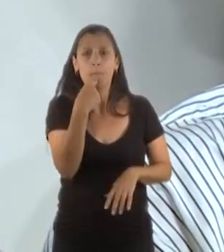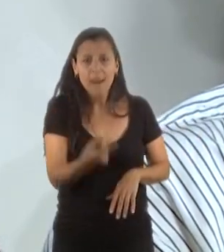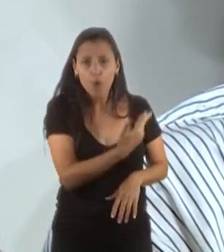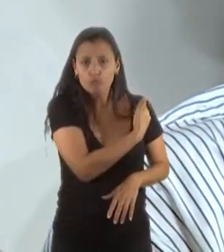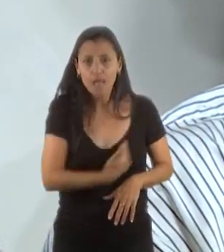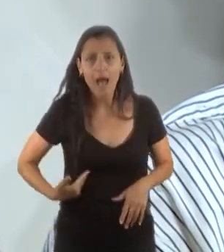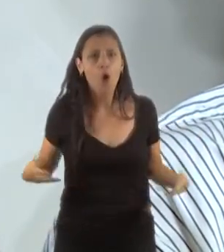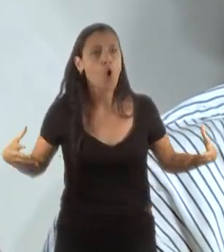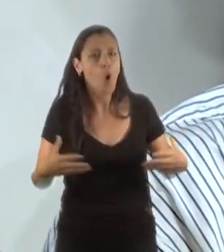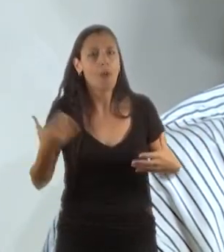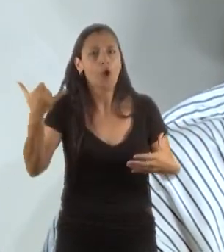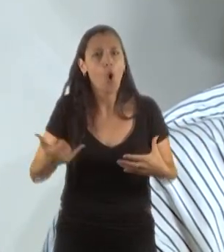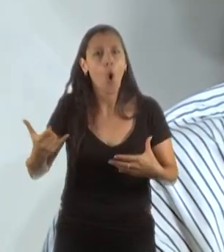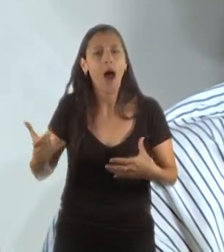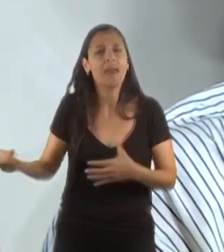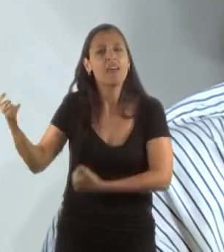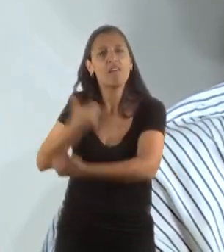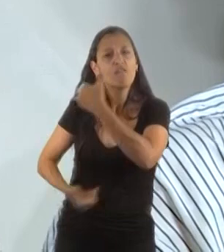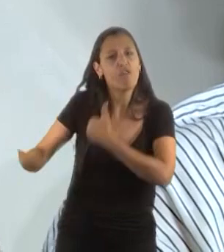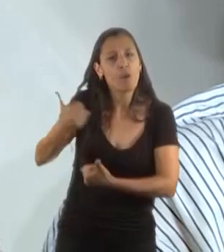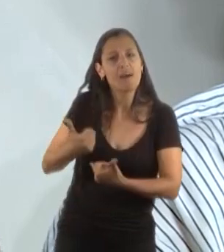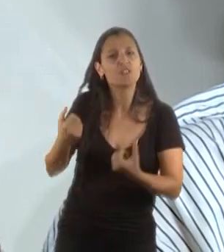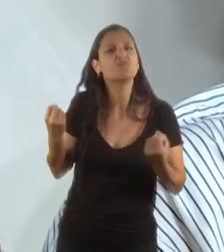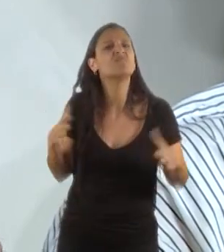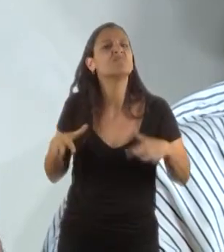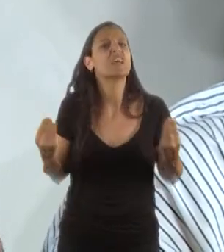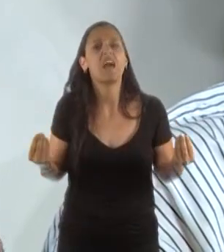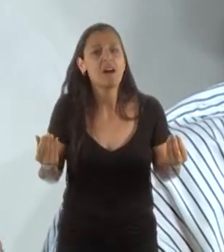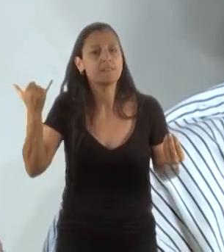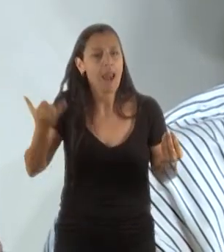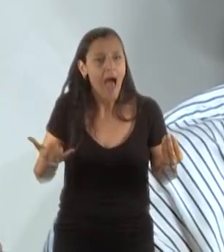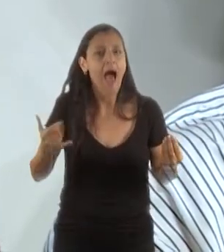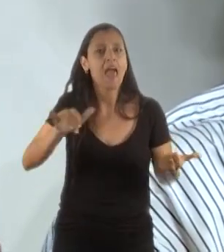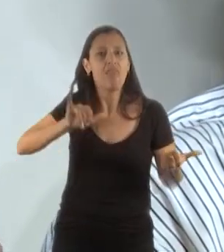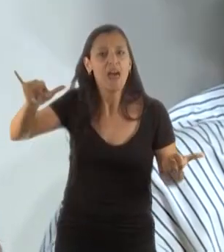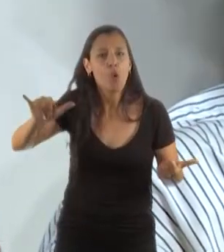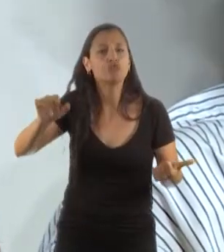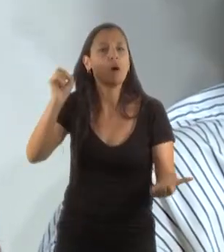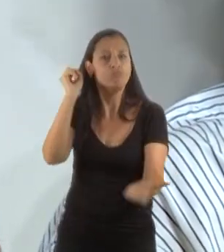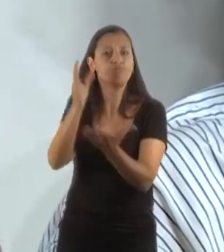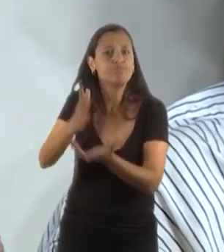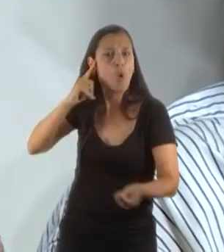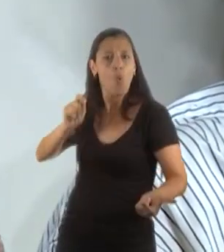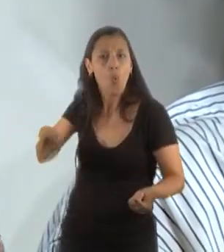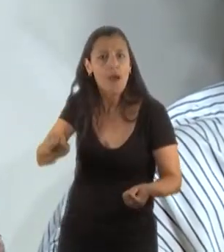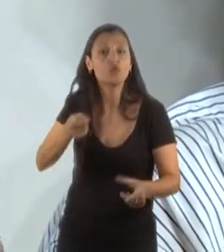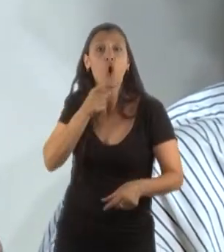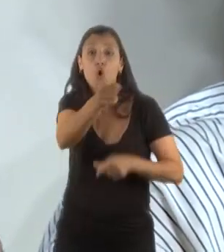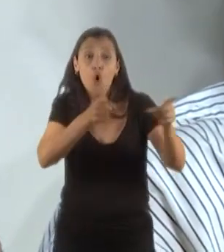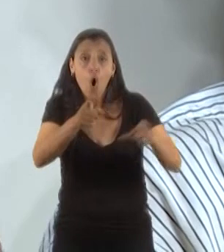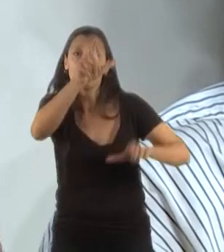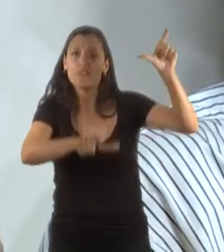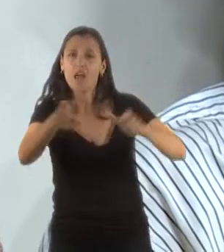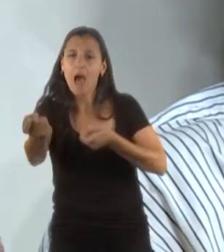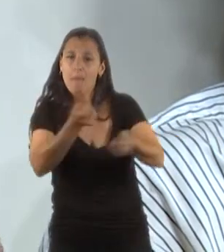esta información? Si va a haber específicamente denuncias penales a los dirigentes que se mencionan en esas comunicaciones,